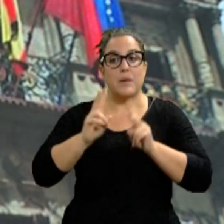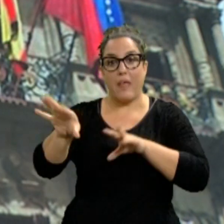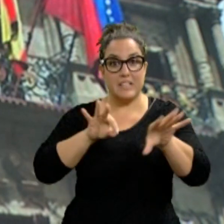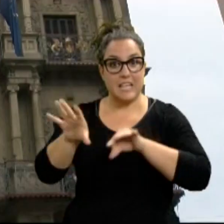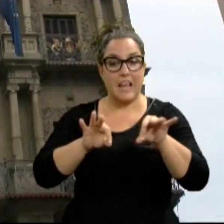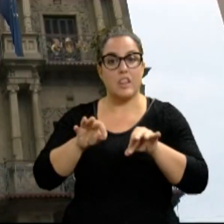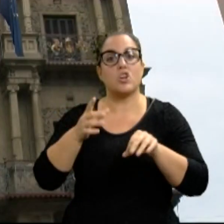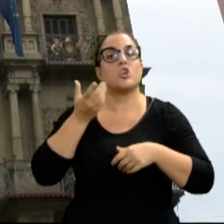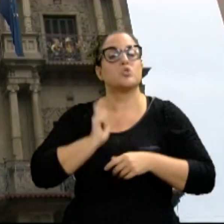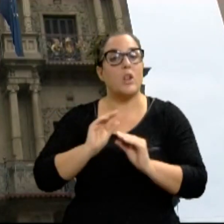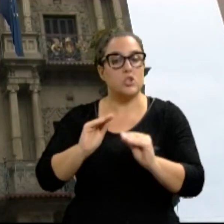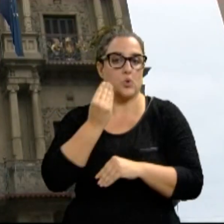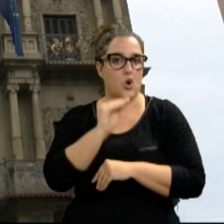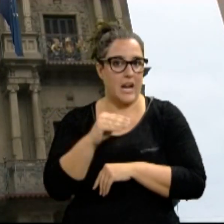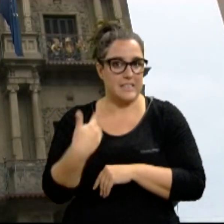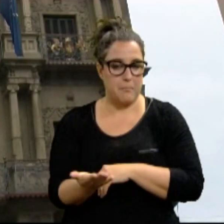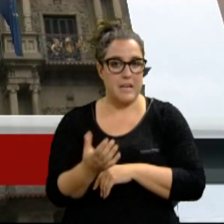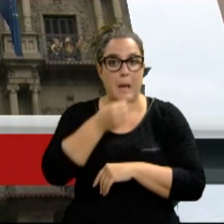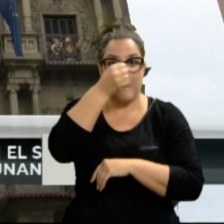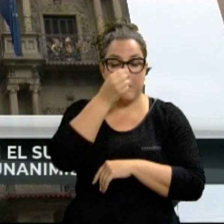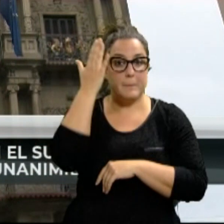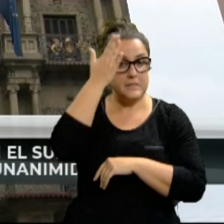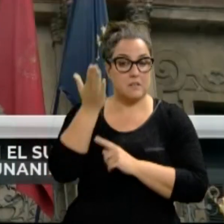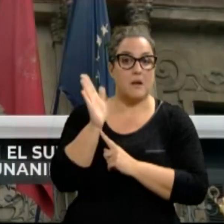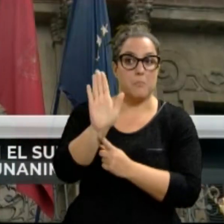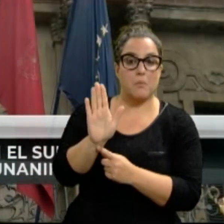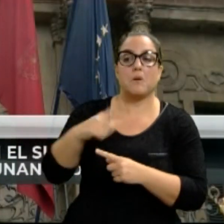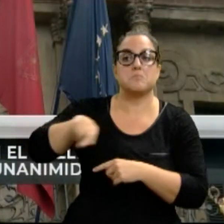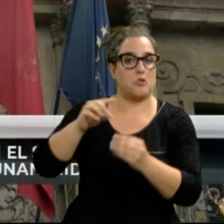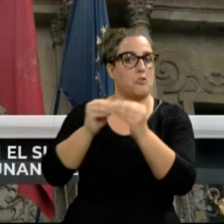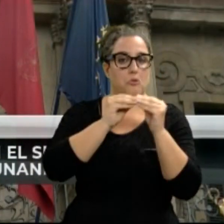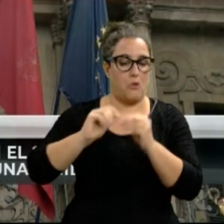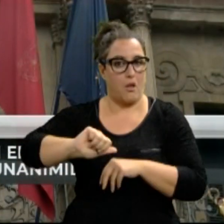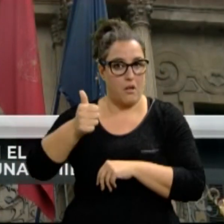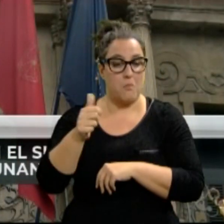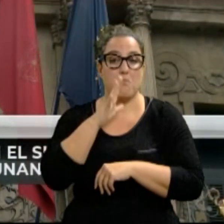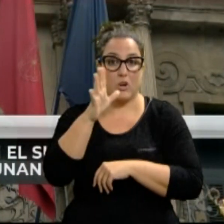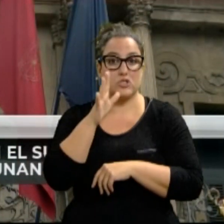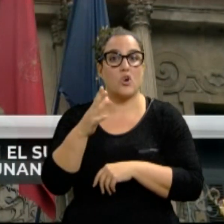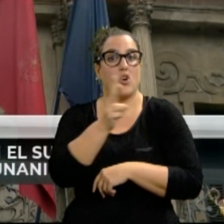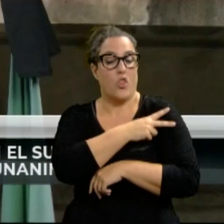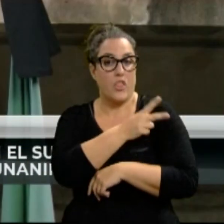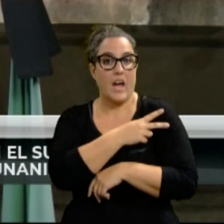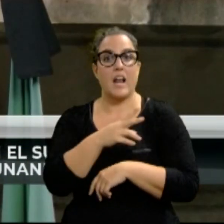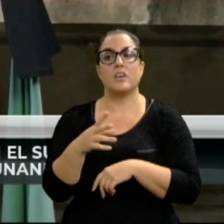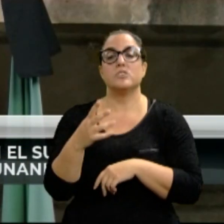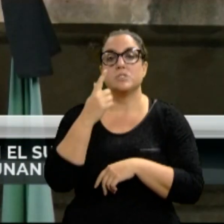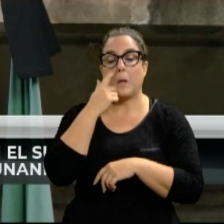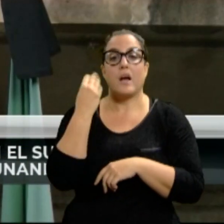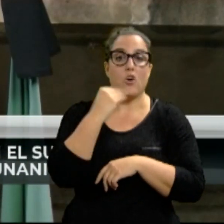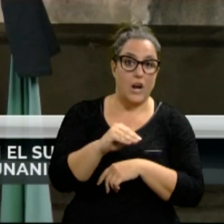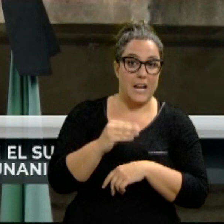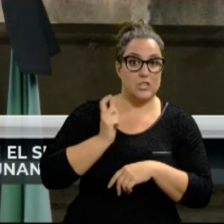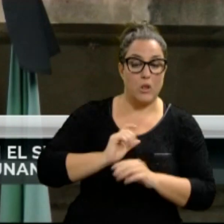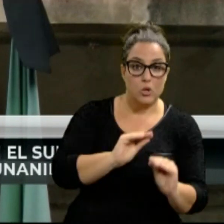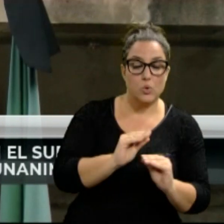Una declaración presentada por el PSN aprobada por unanimidad y que acuerda congelar en 2021 el suelo de los concejales, decisión ya conocida y también el de los